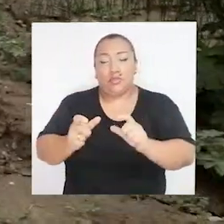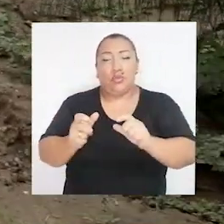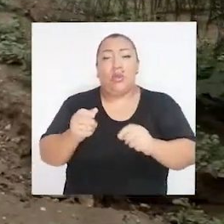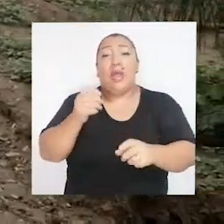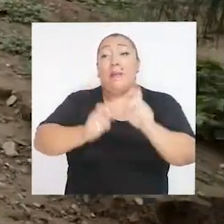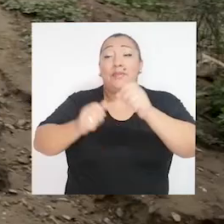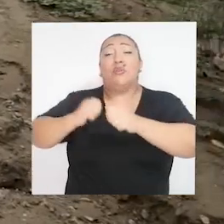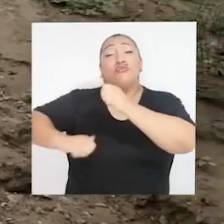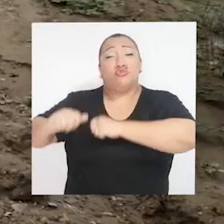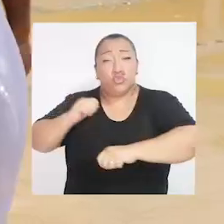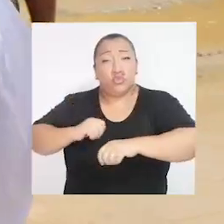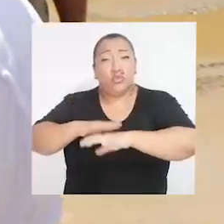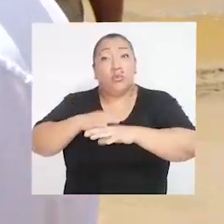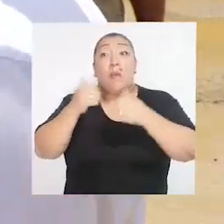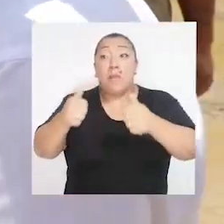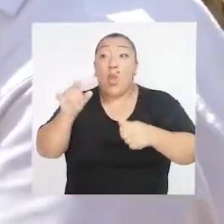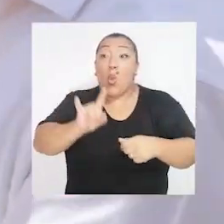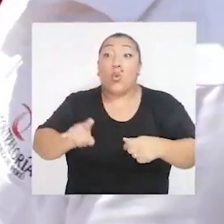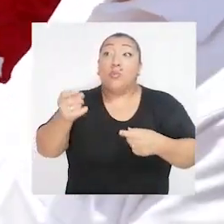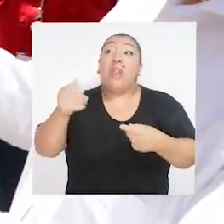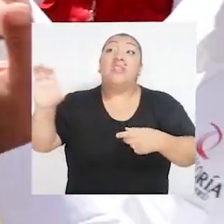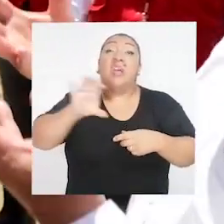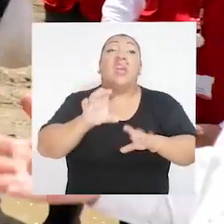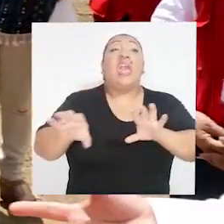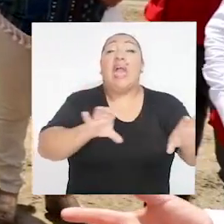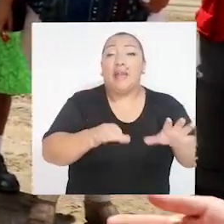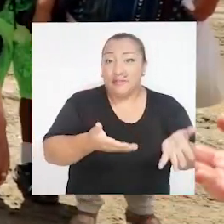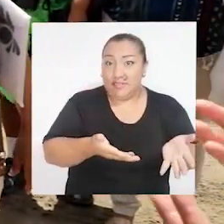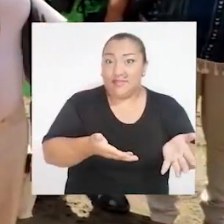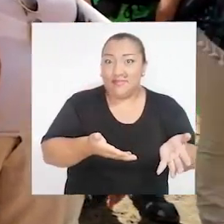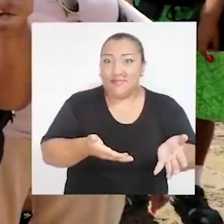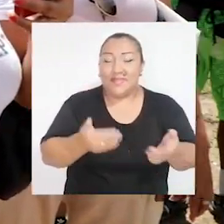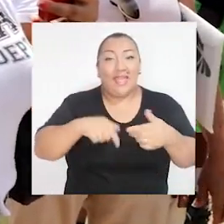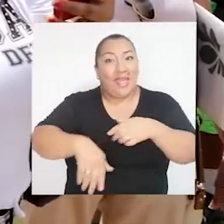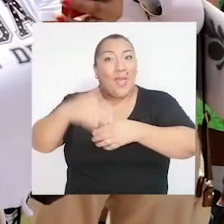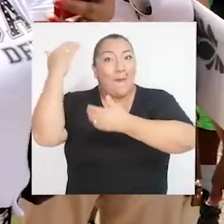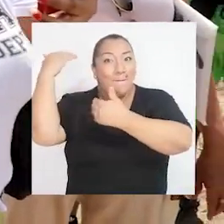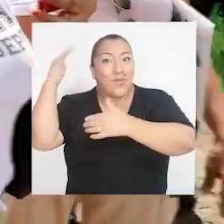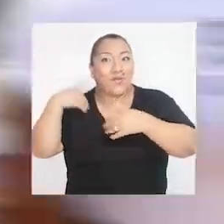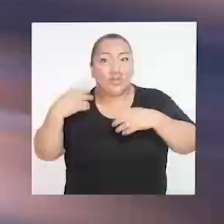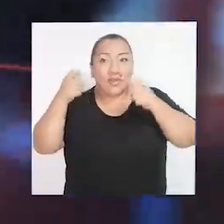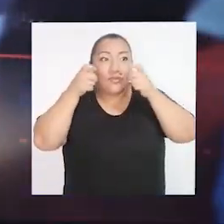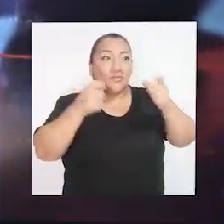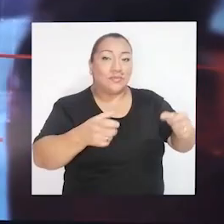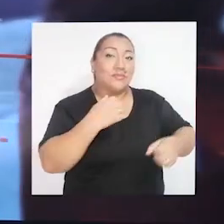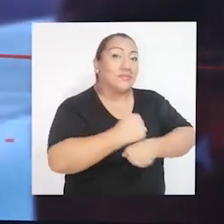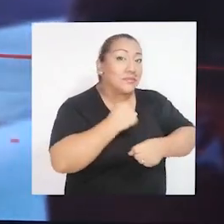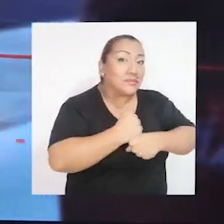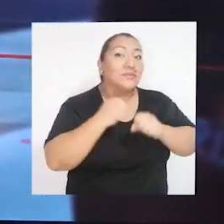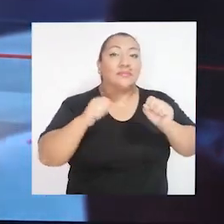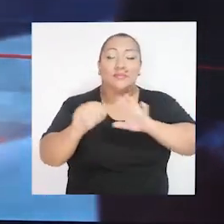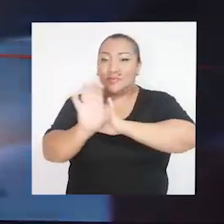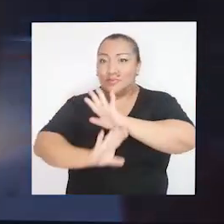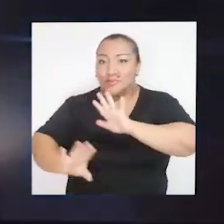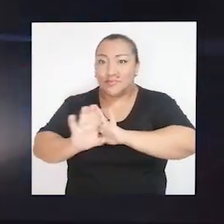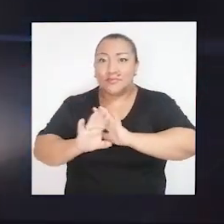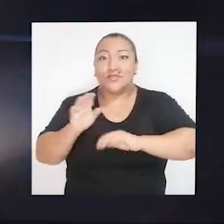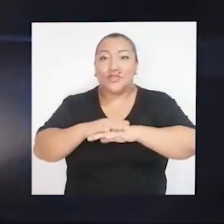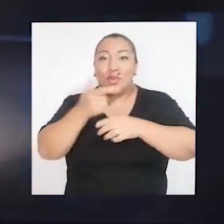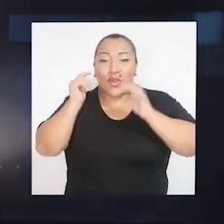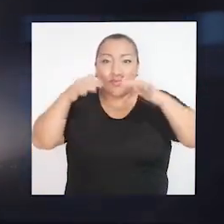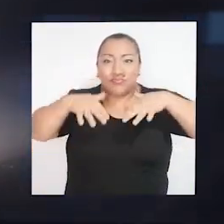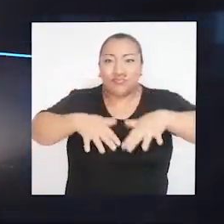damnificados y afectados, así como el correcto uso de los recursos públicos. En Piura inspeccionamos los trabajos de